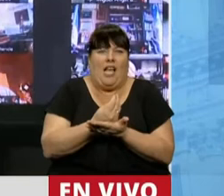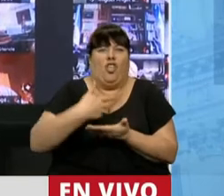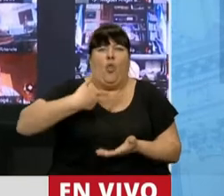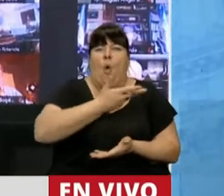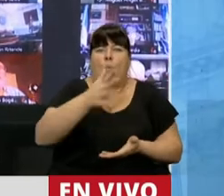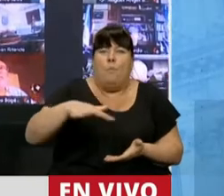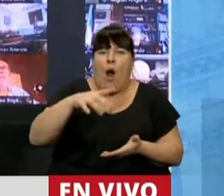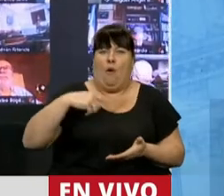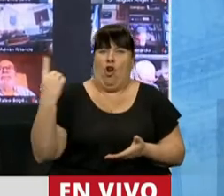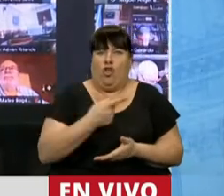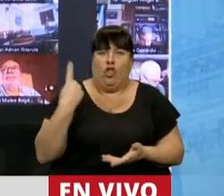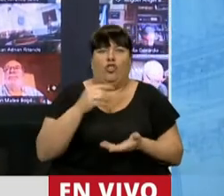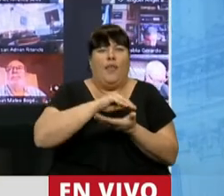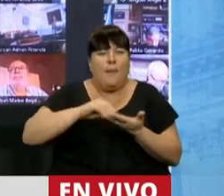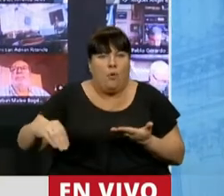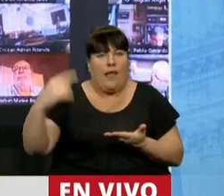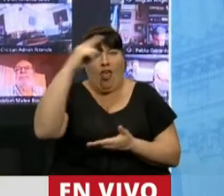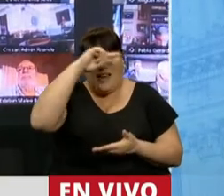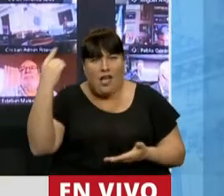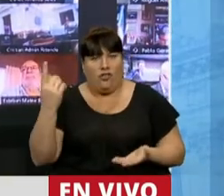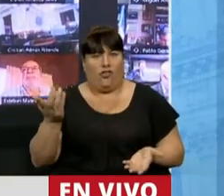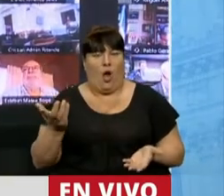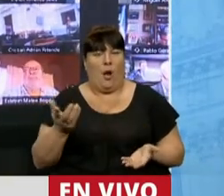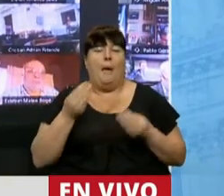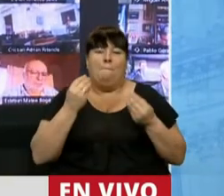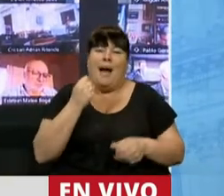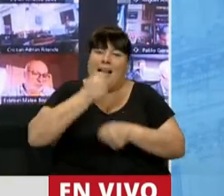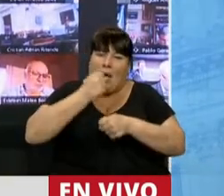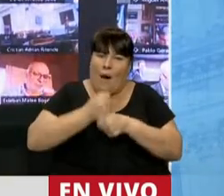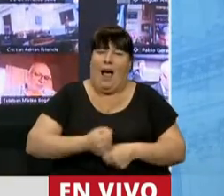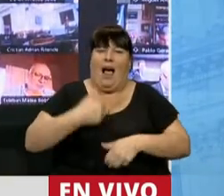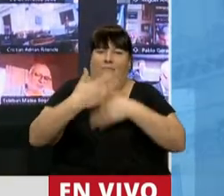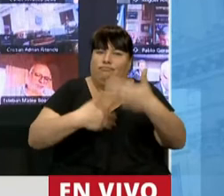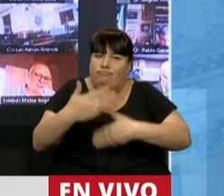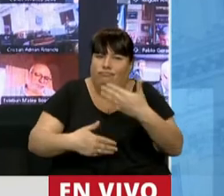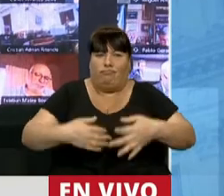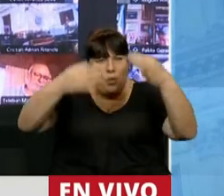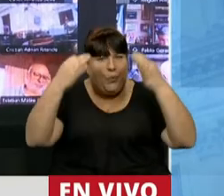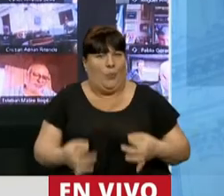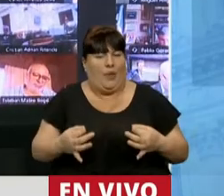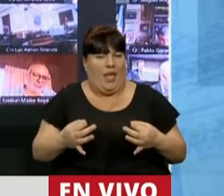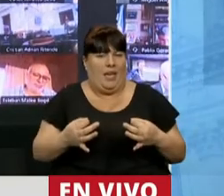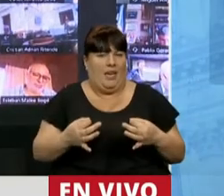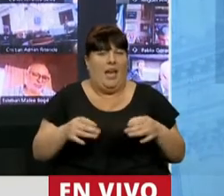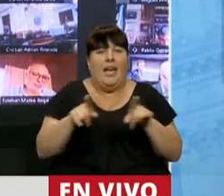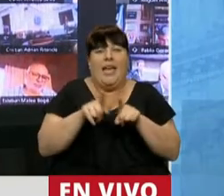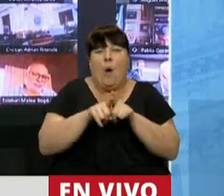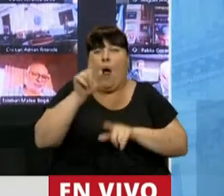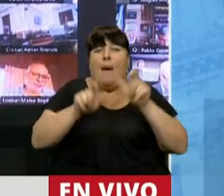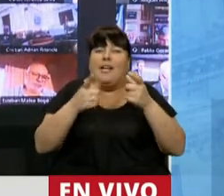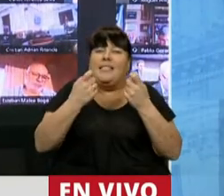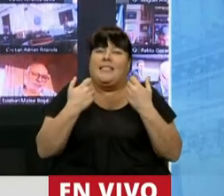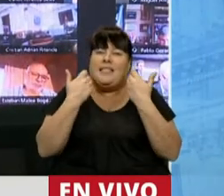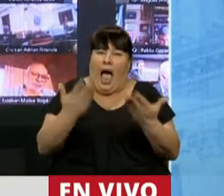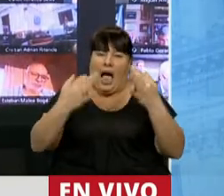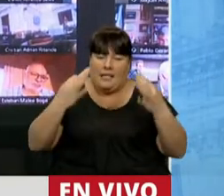popular que tenemos los diputados de la Nación para funcionar de manera correcta, como la ciudadanía se